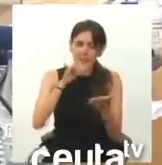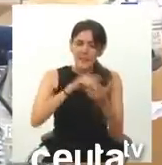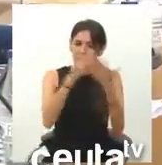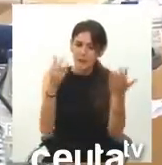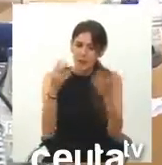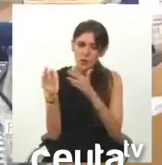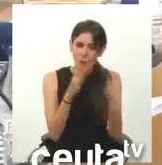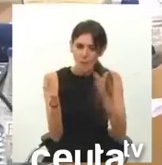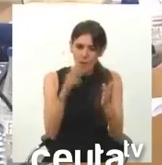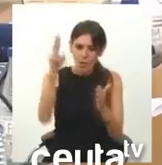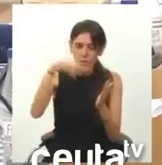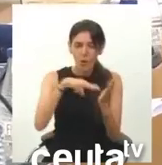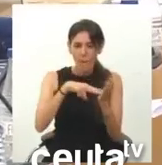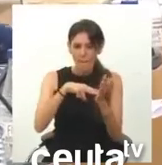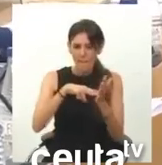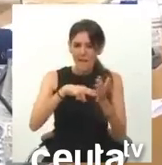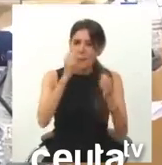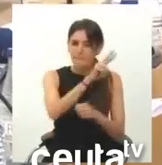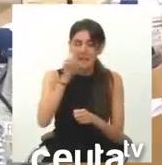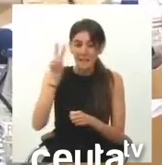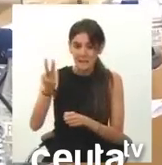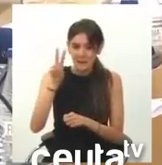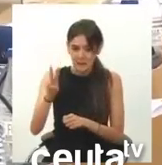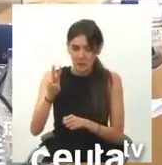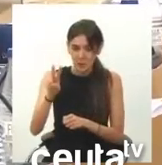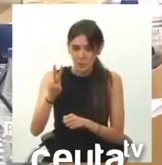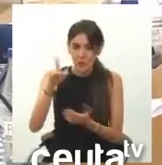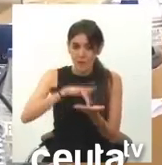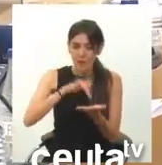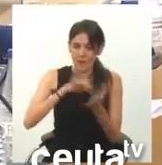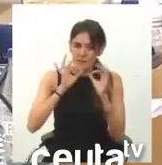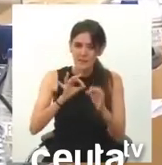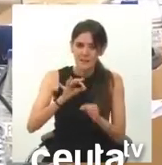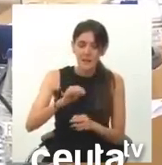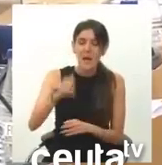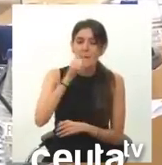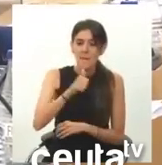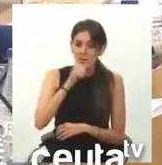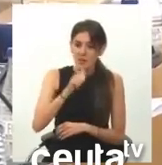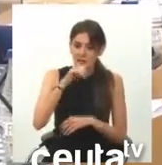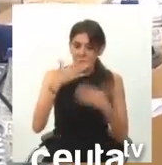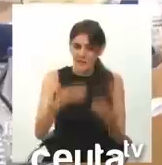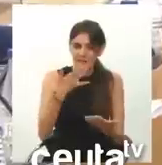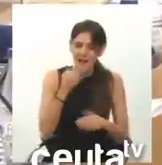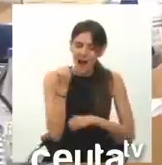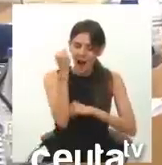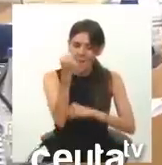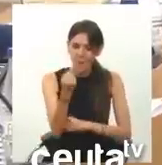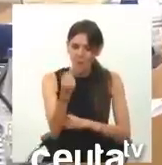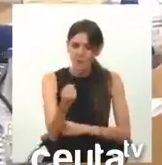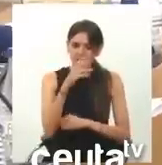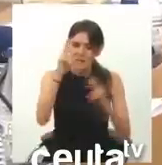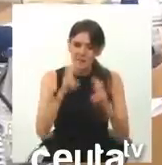marzo de 2022, Pedro Sánchez apoya la